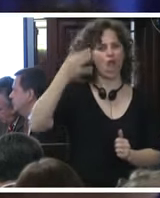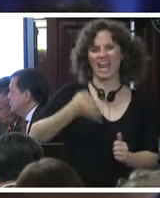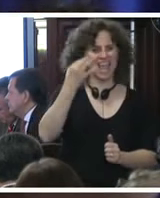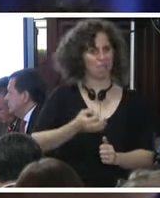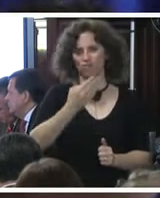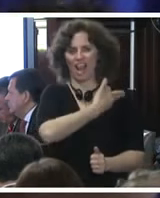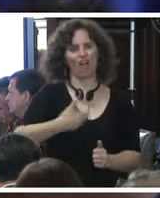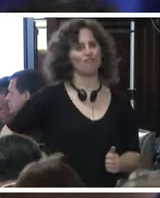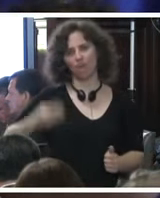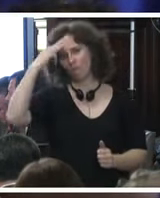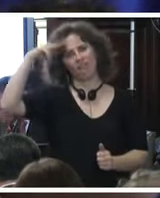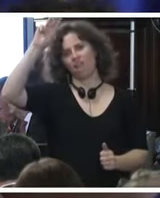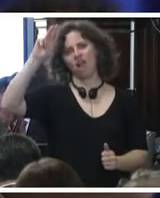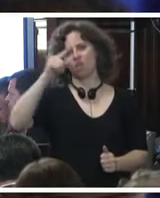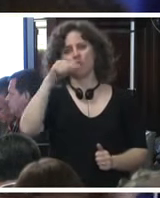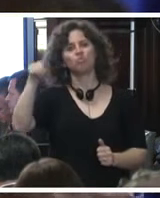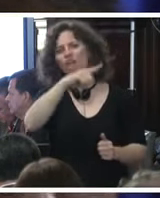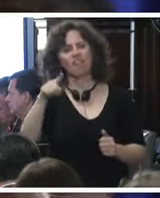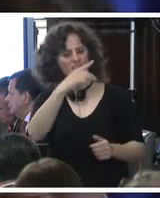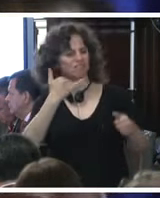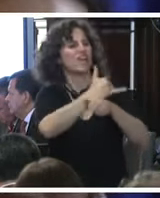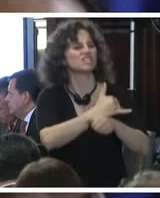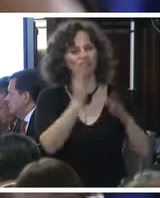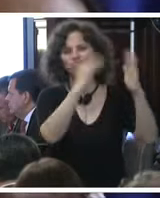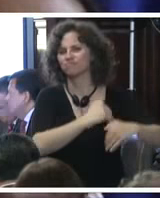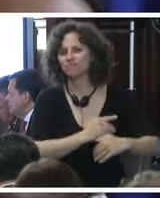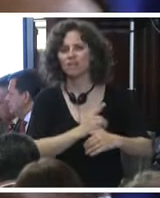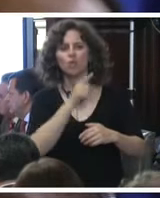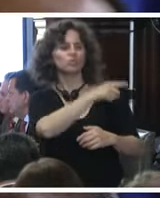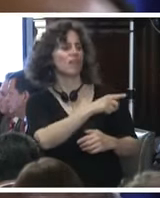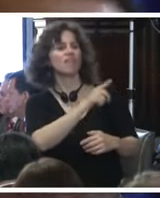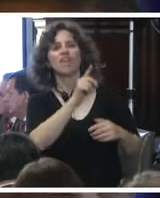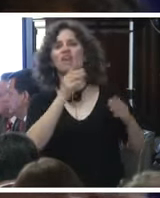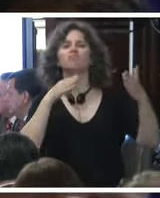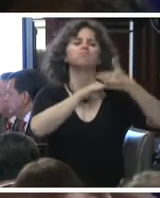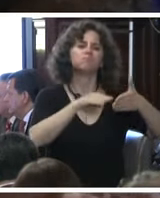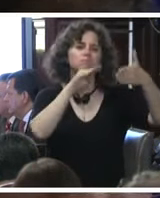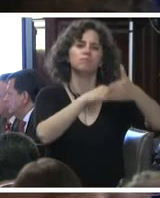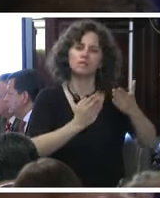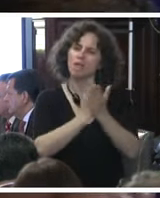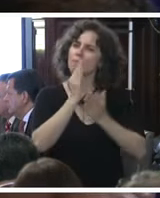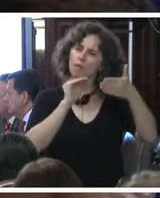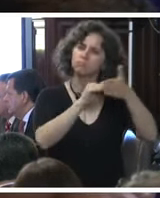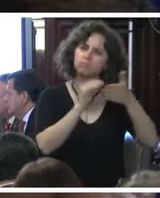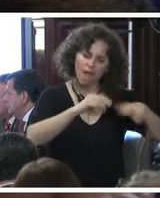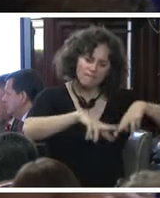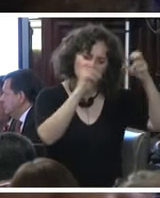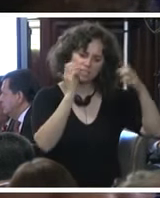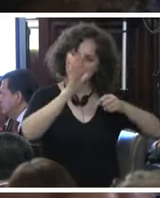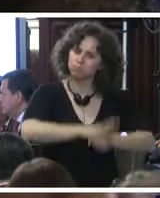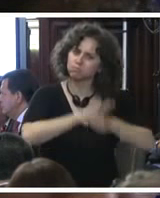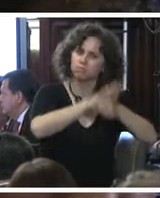mexicano. Ustedes han fallado, ustedes son los que han obstaculizado la investigación.